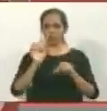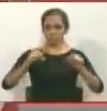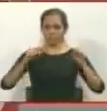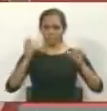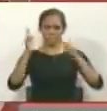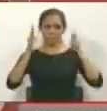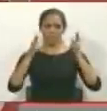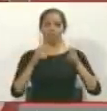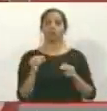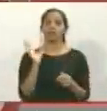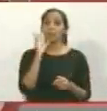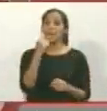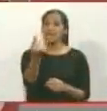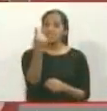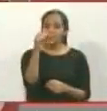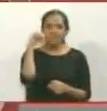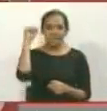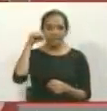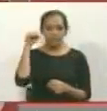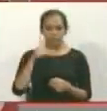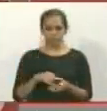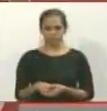disparando. No hay ni una sola grabación de eso.